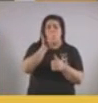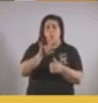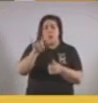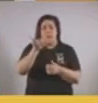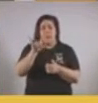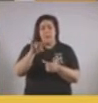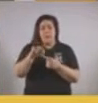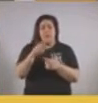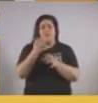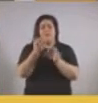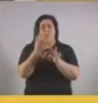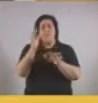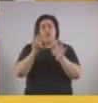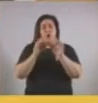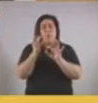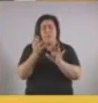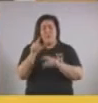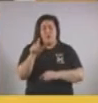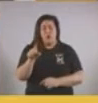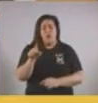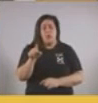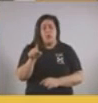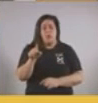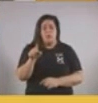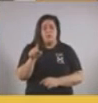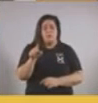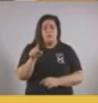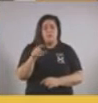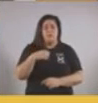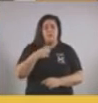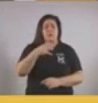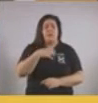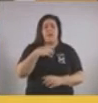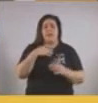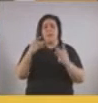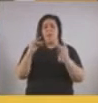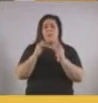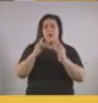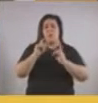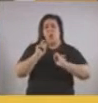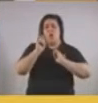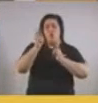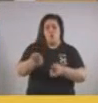formación profesional, que van a pasar a clases virtuales.